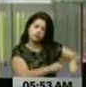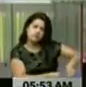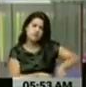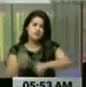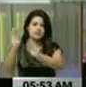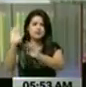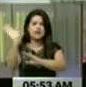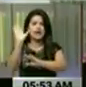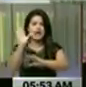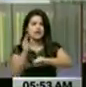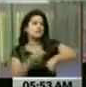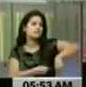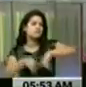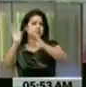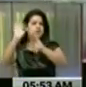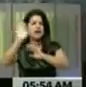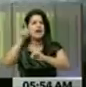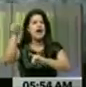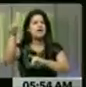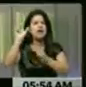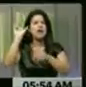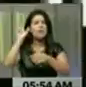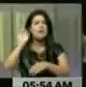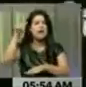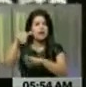exiliado allá en los valles de Aragua.